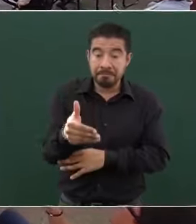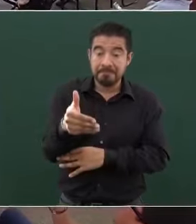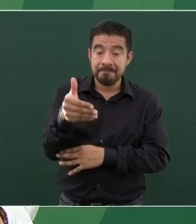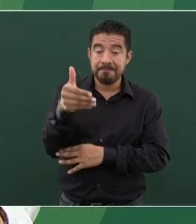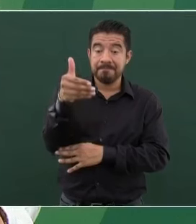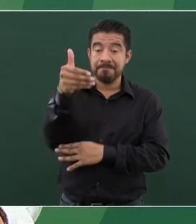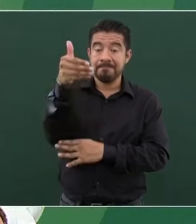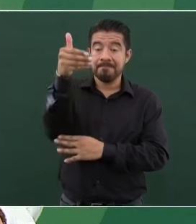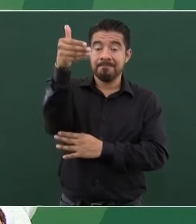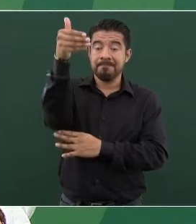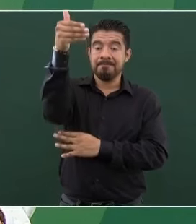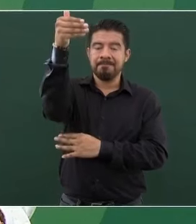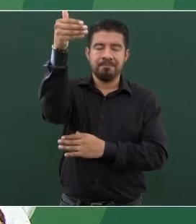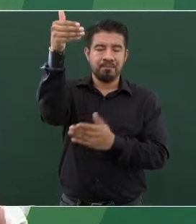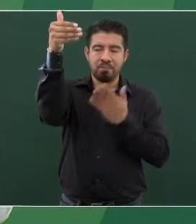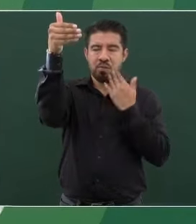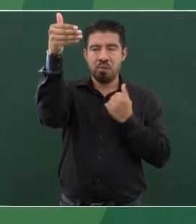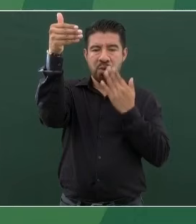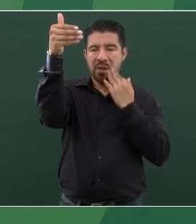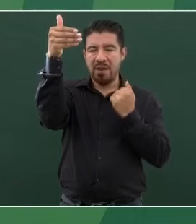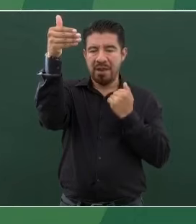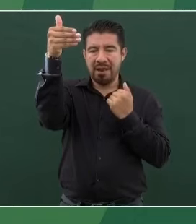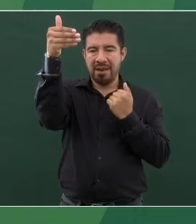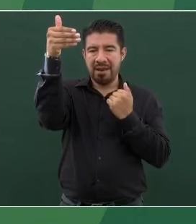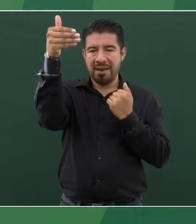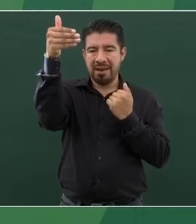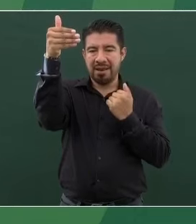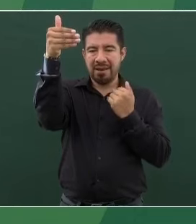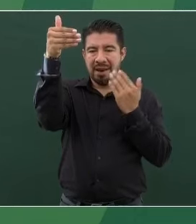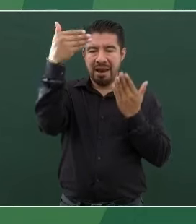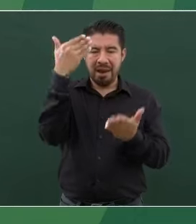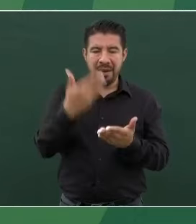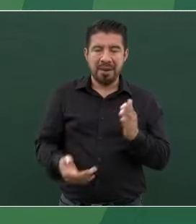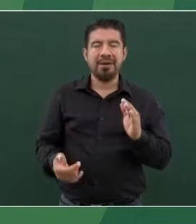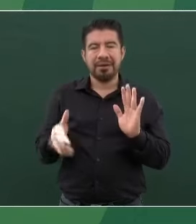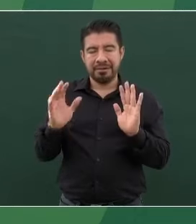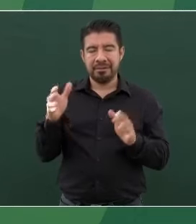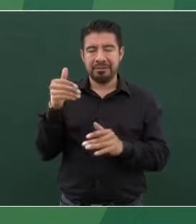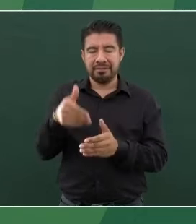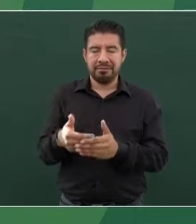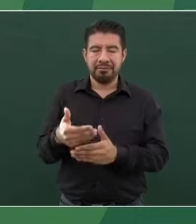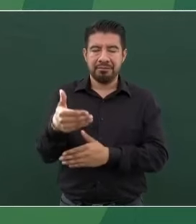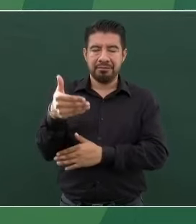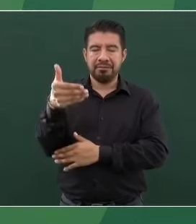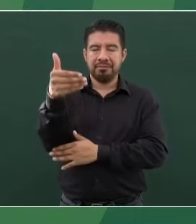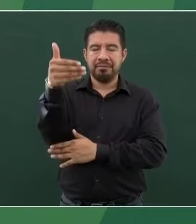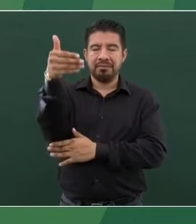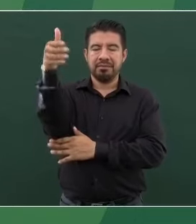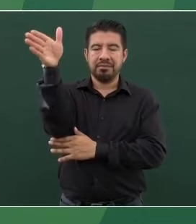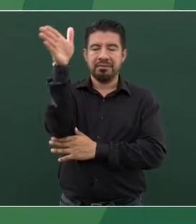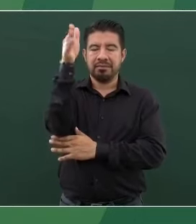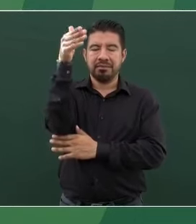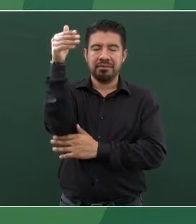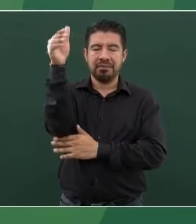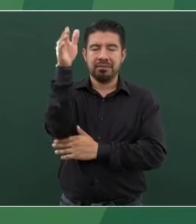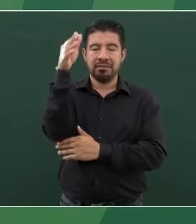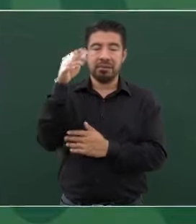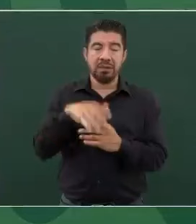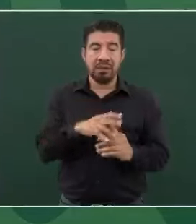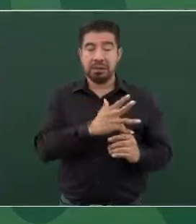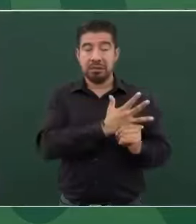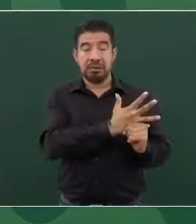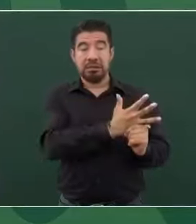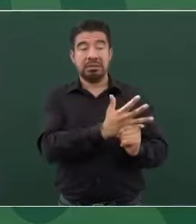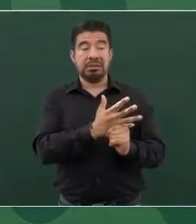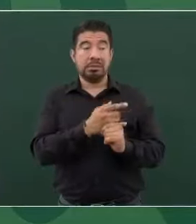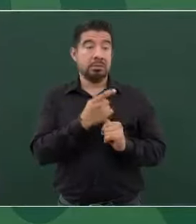nada más que ahora se fijan de todos